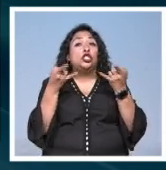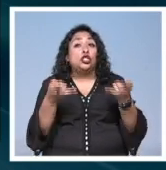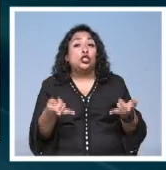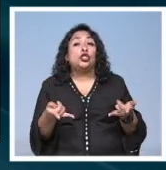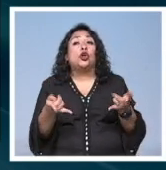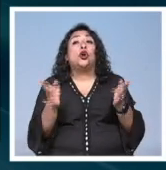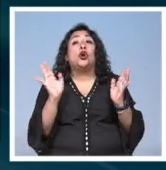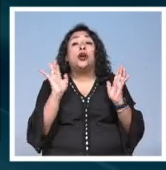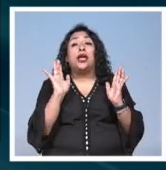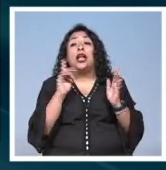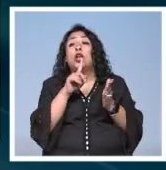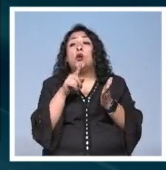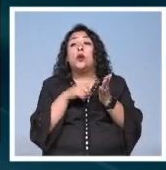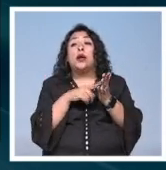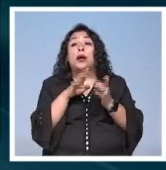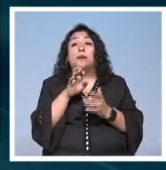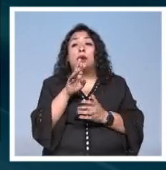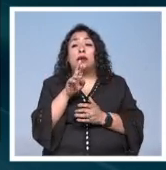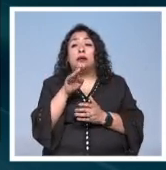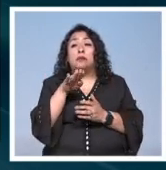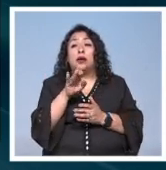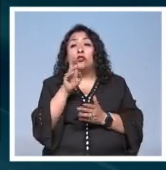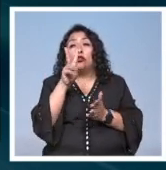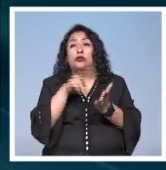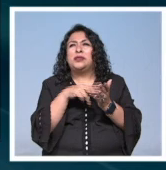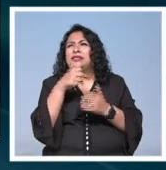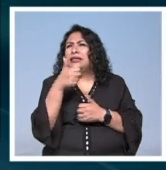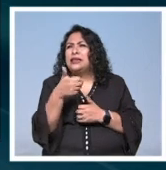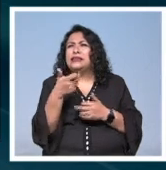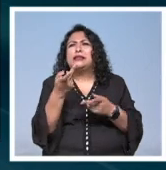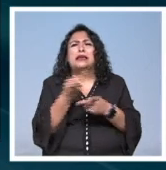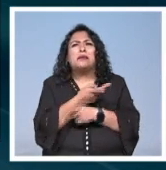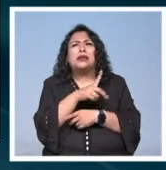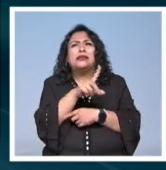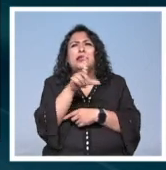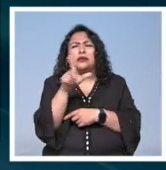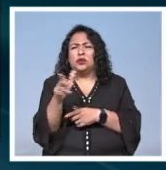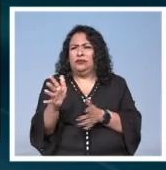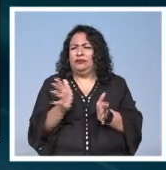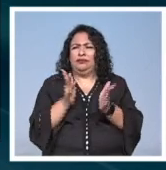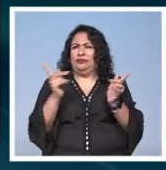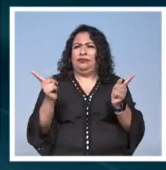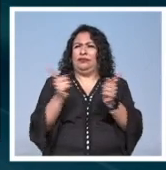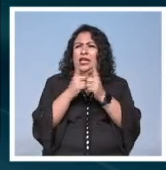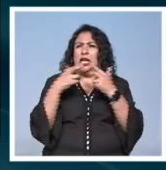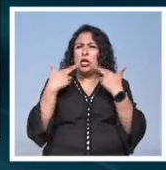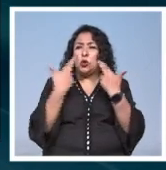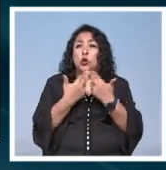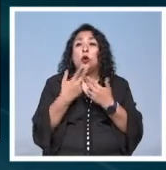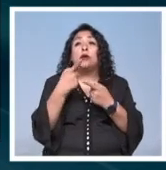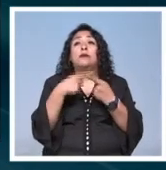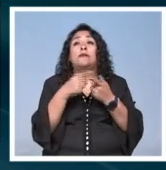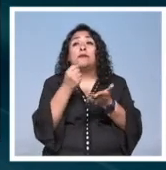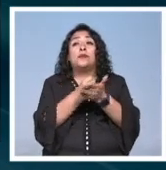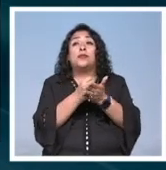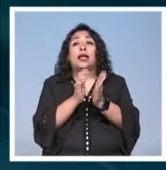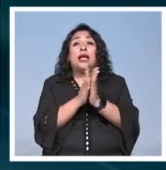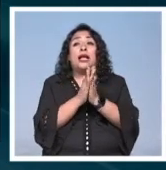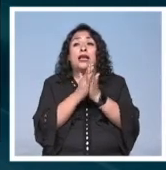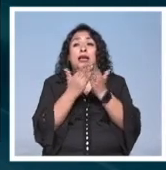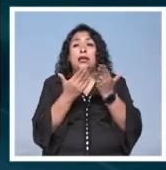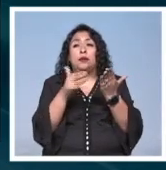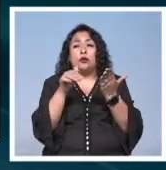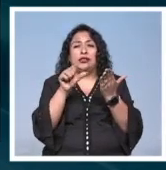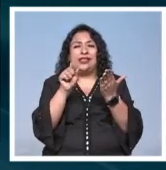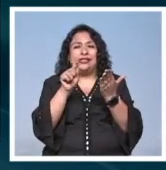inició en el Burning Man 2006 que ocurrirá tras esta inesperada reunión publica libros del